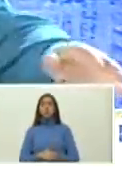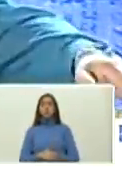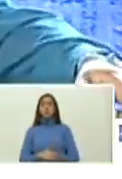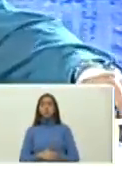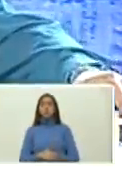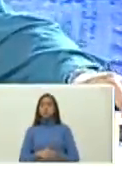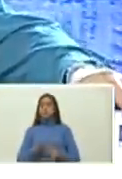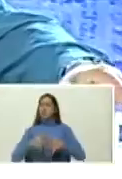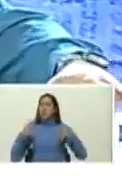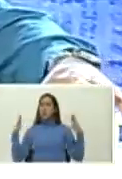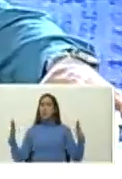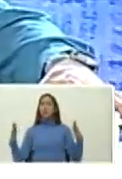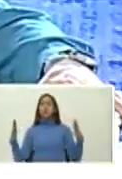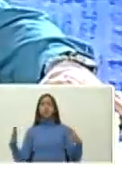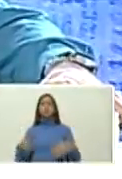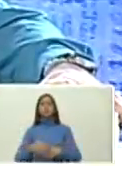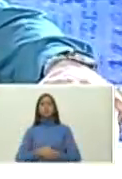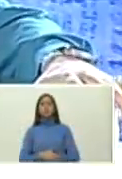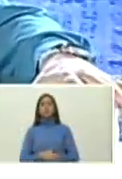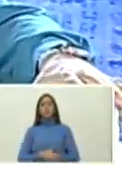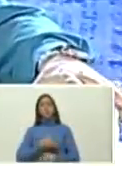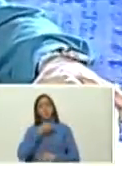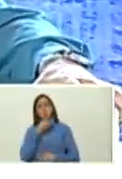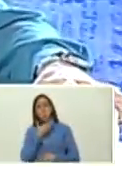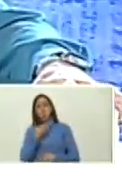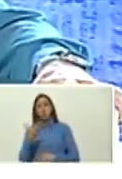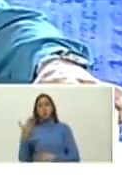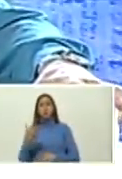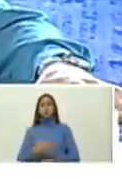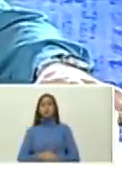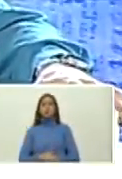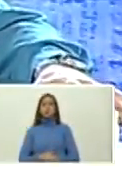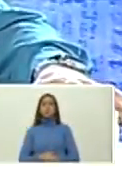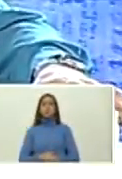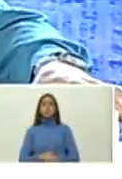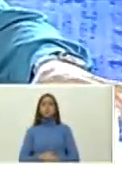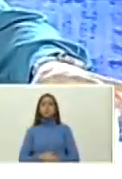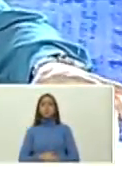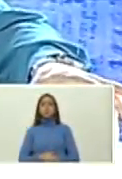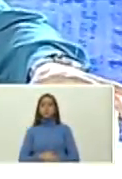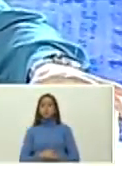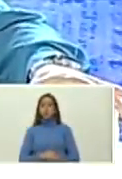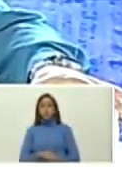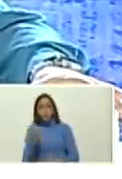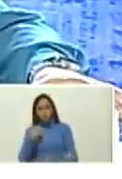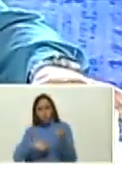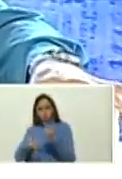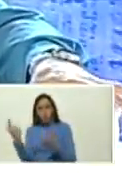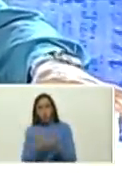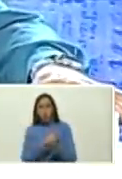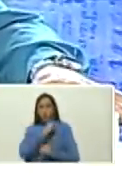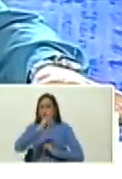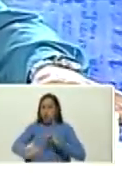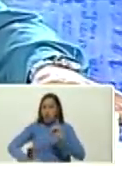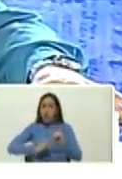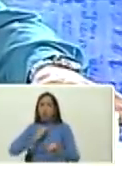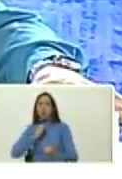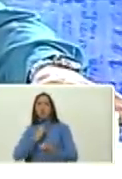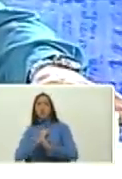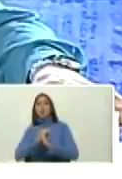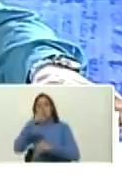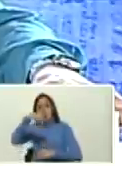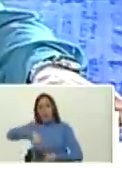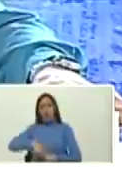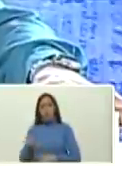Enorme, bellísimo. La Feria Internacional del Libro de